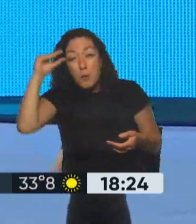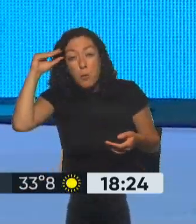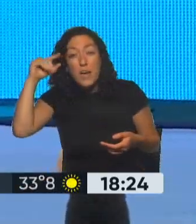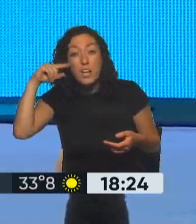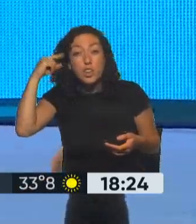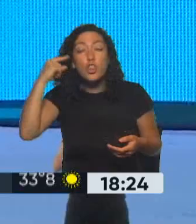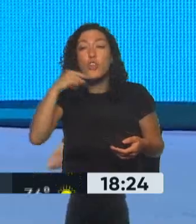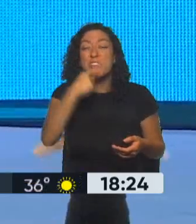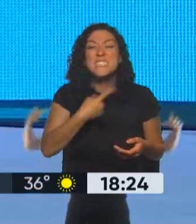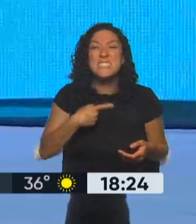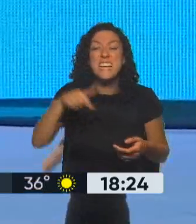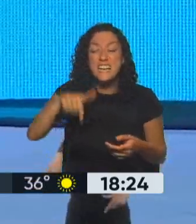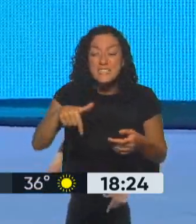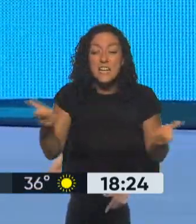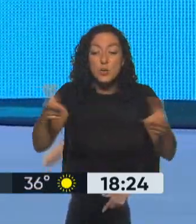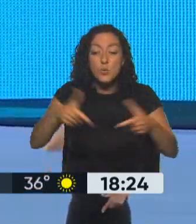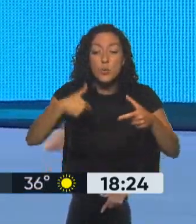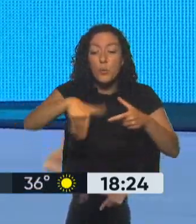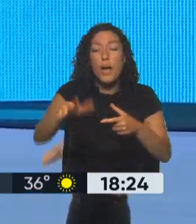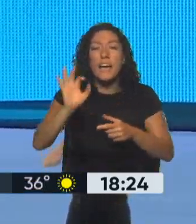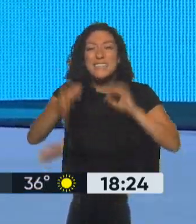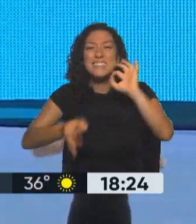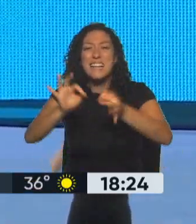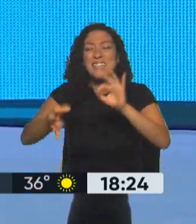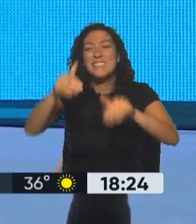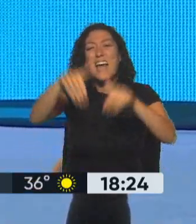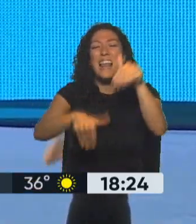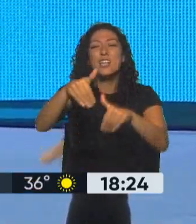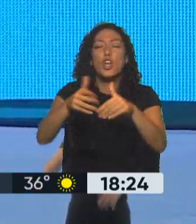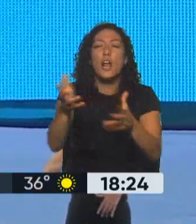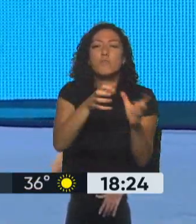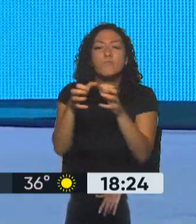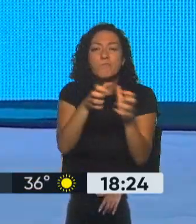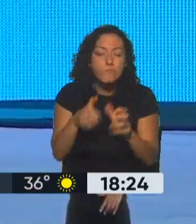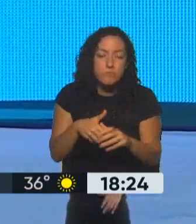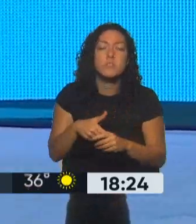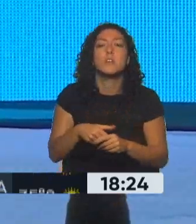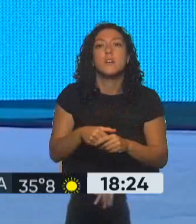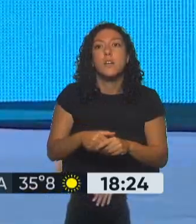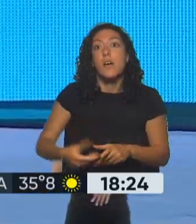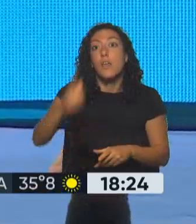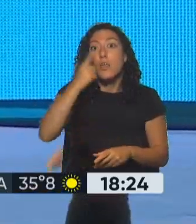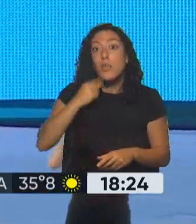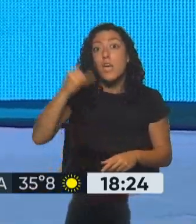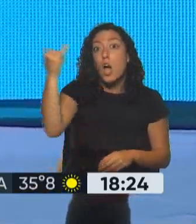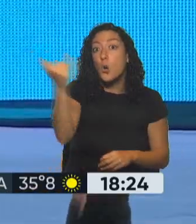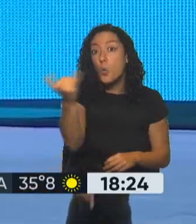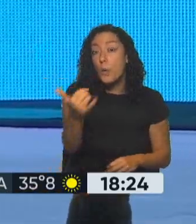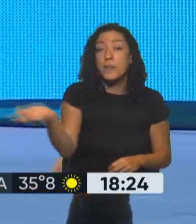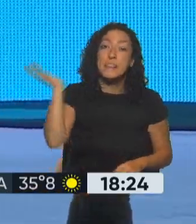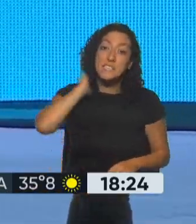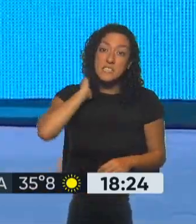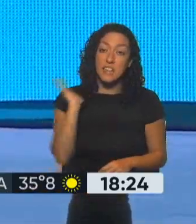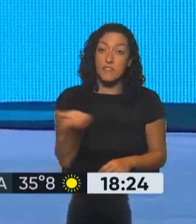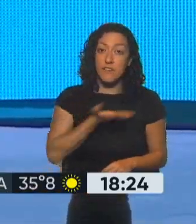una mesa para dirimir lo que serán las estrategias electorales. Bueno, la reunión será el jueves 16 de